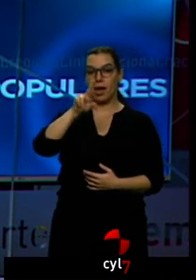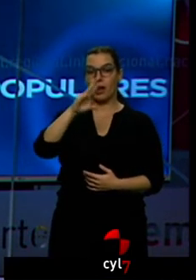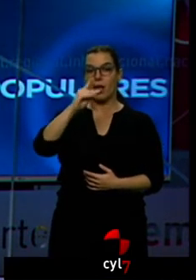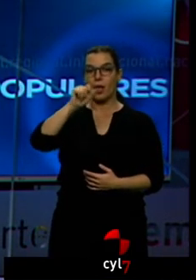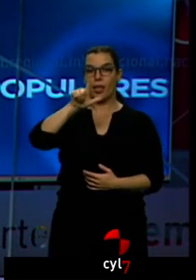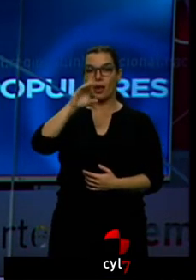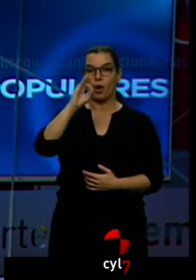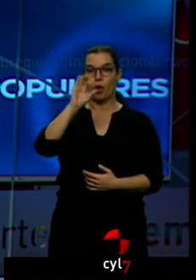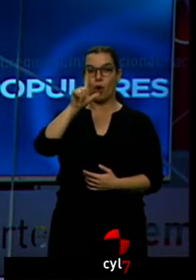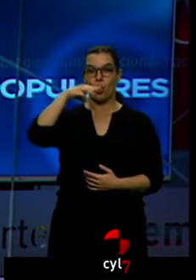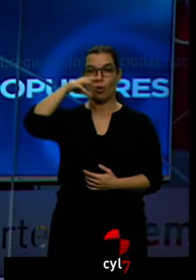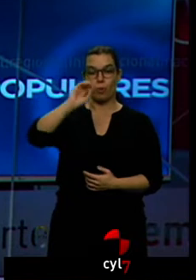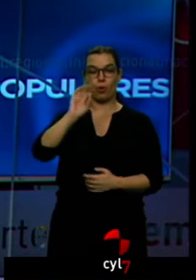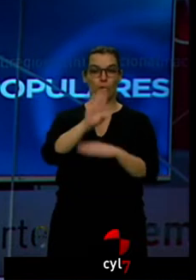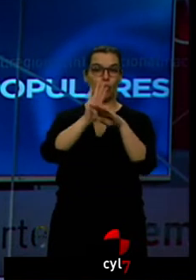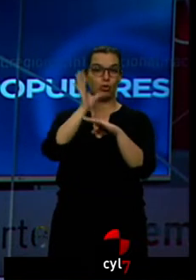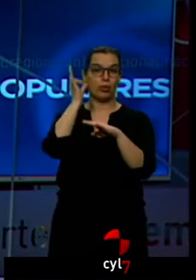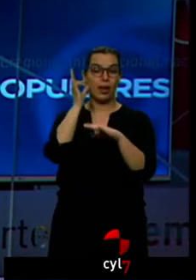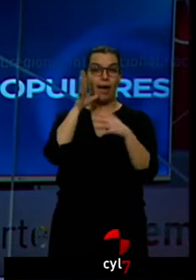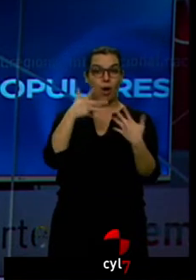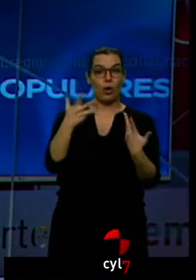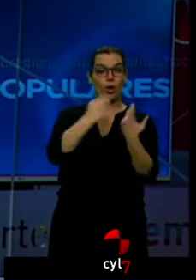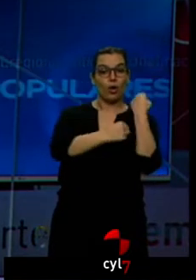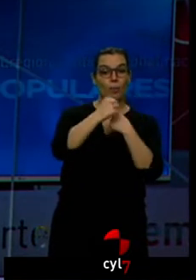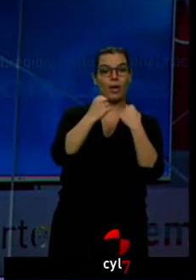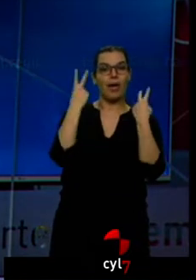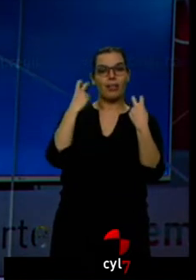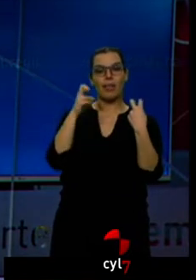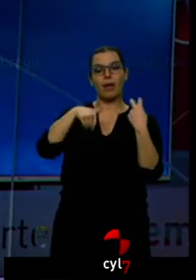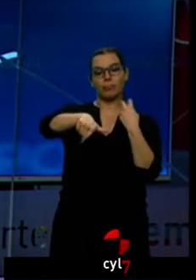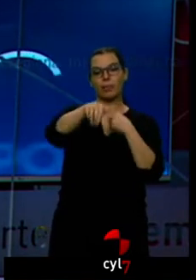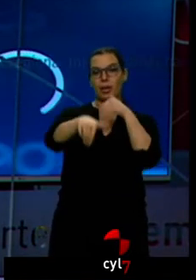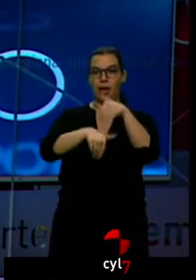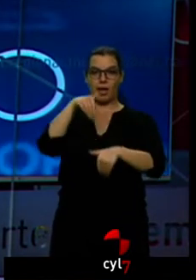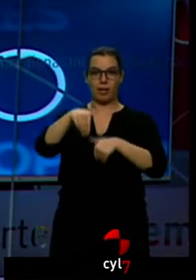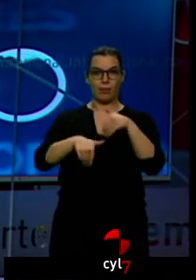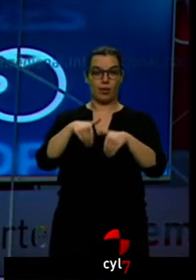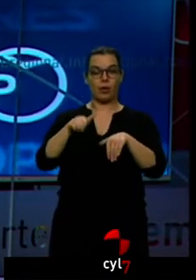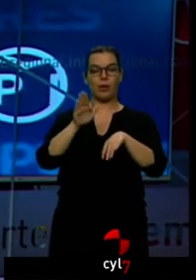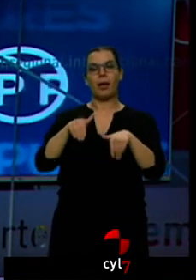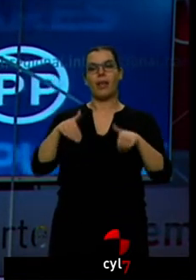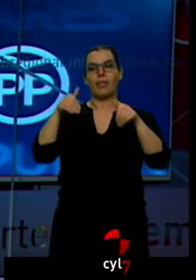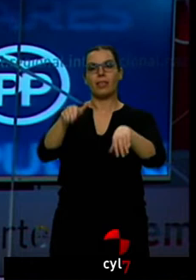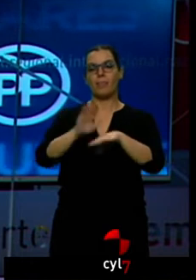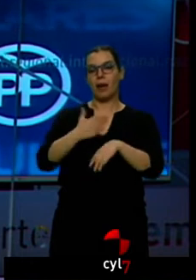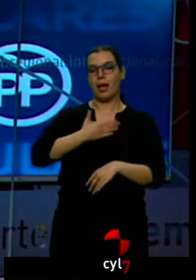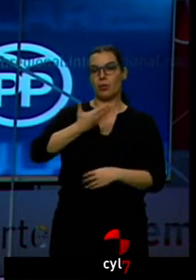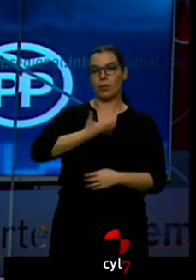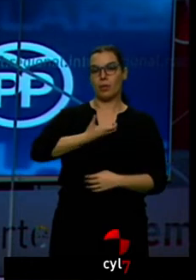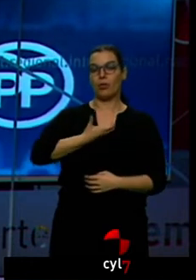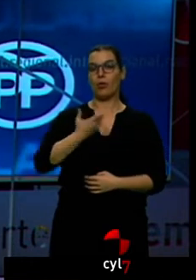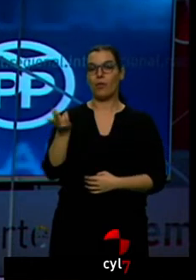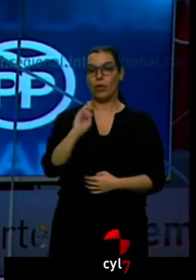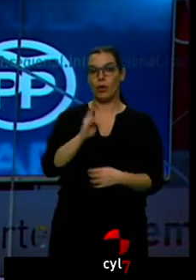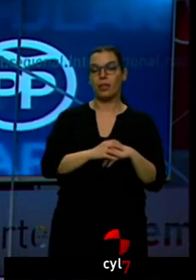Economía y Hacienda, que se presentará como candidata en el Ayuntamiento de Valladolid. Se han conocido más nombres. Pablo Casado los